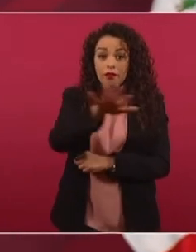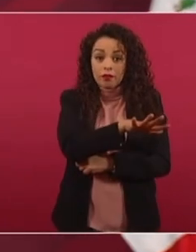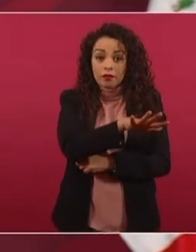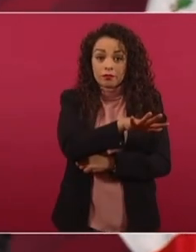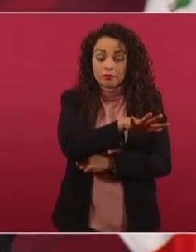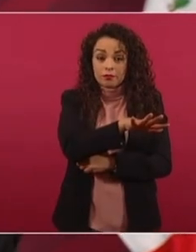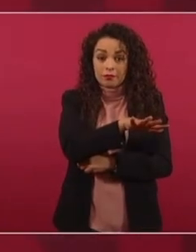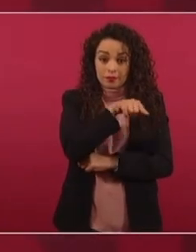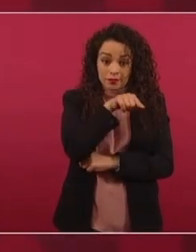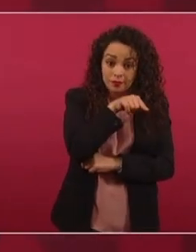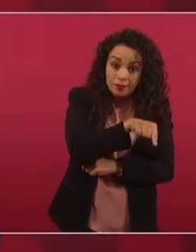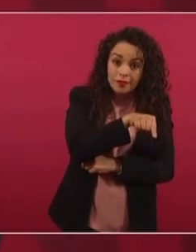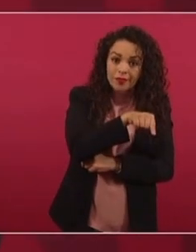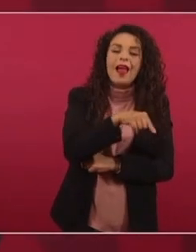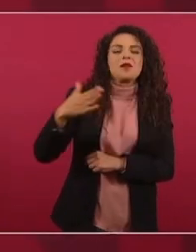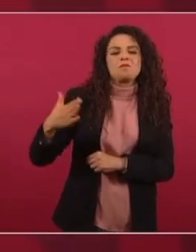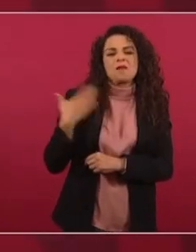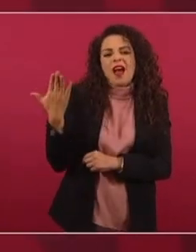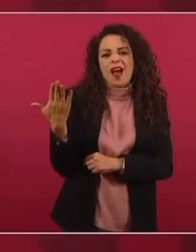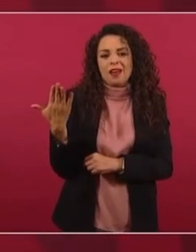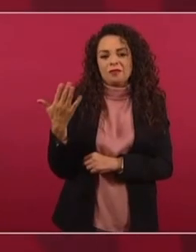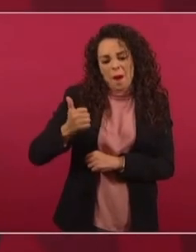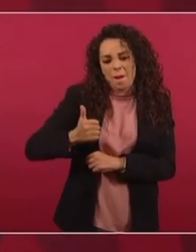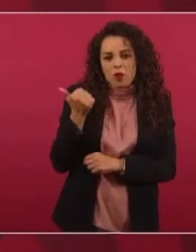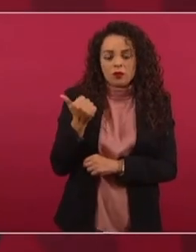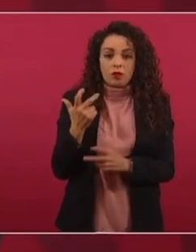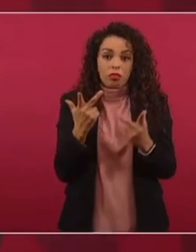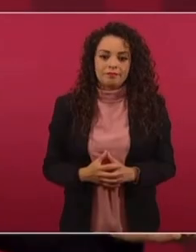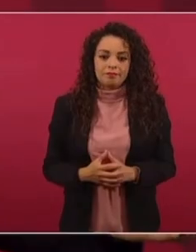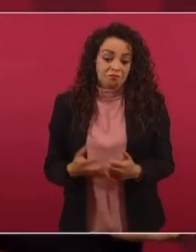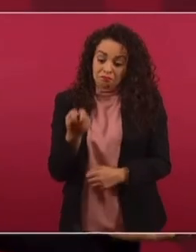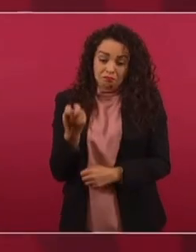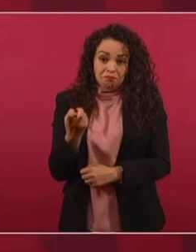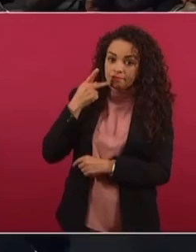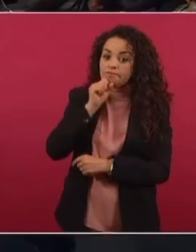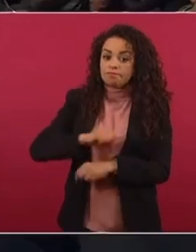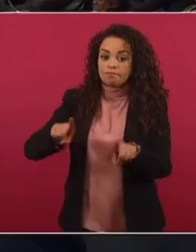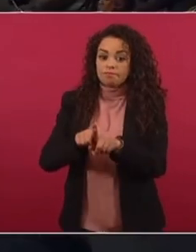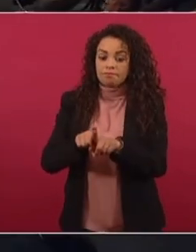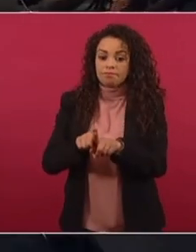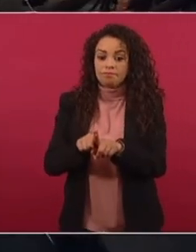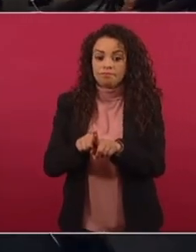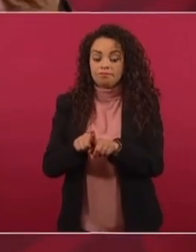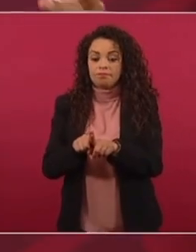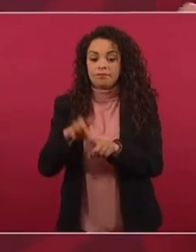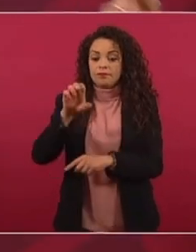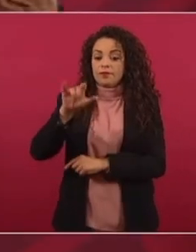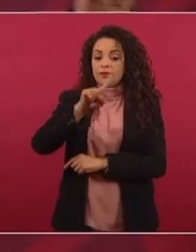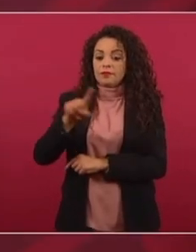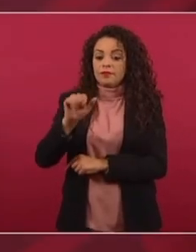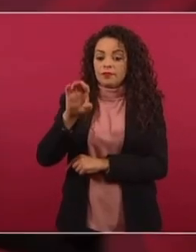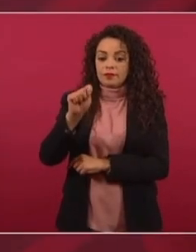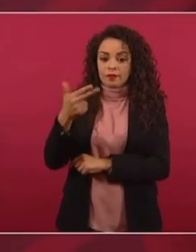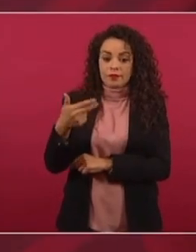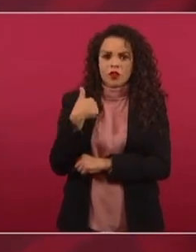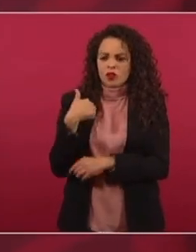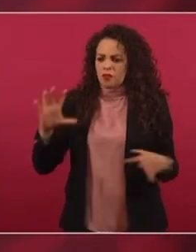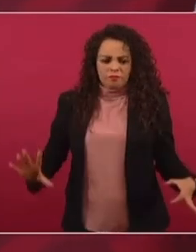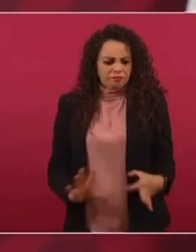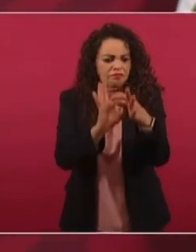Pueden medrar con el dolor, con el sufrimiento de los pueblos. A ver, ¿cuál es mi vinculación